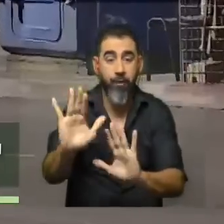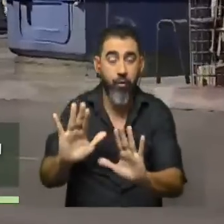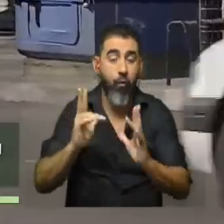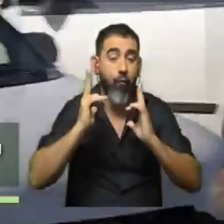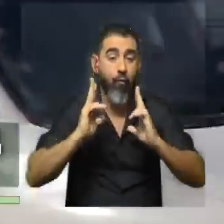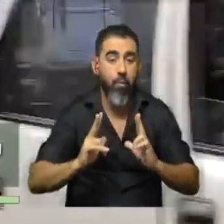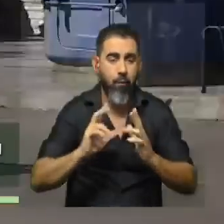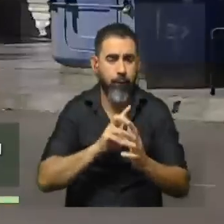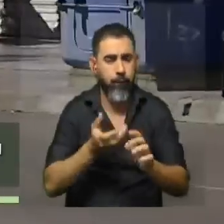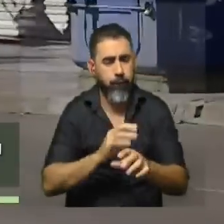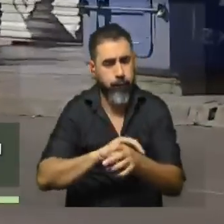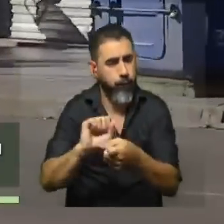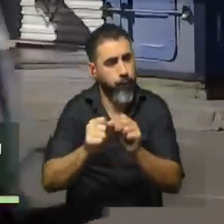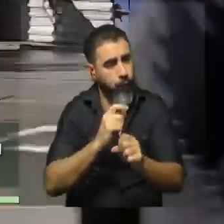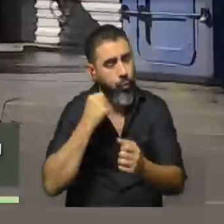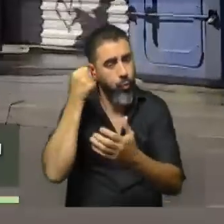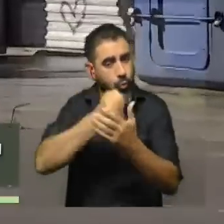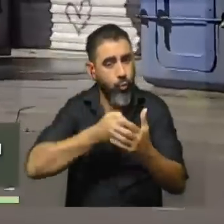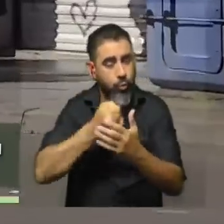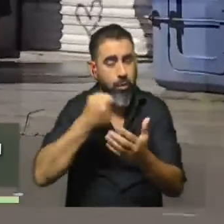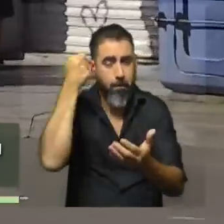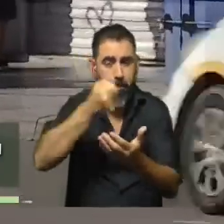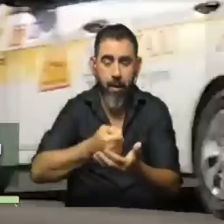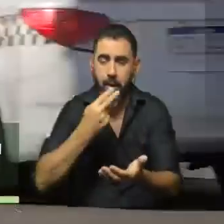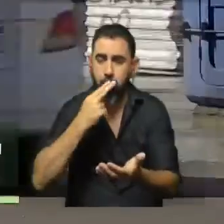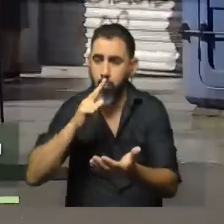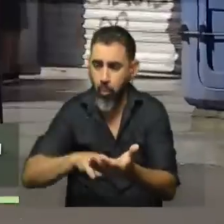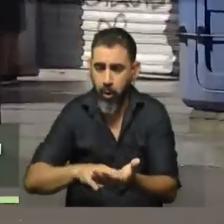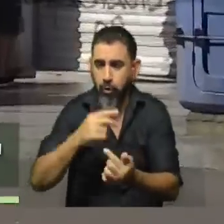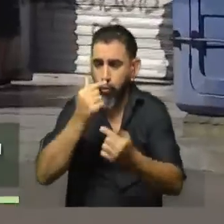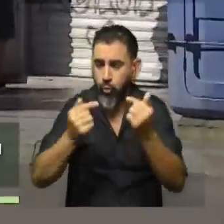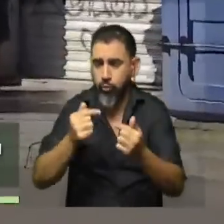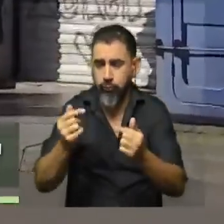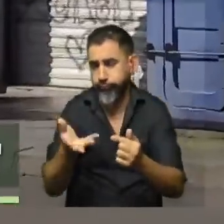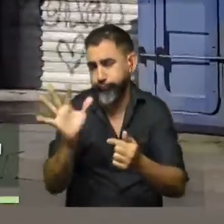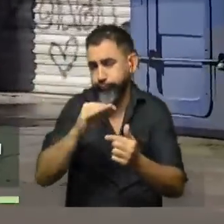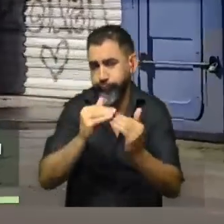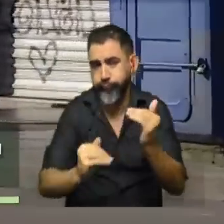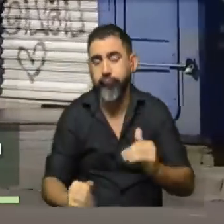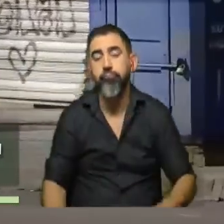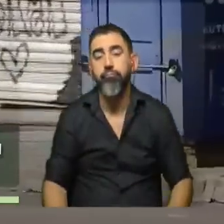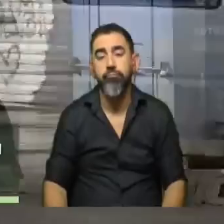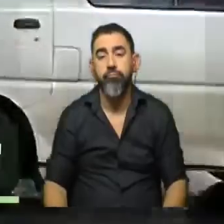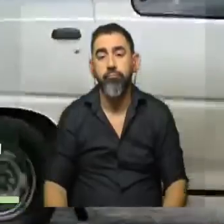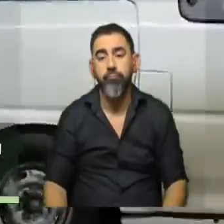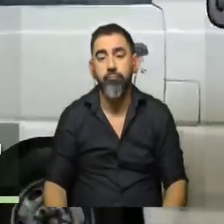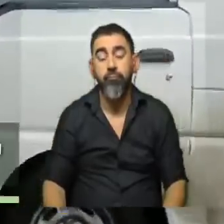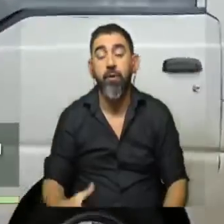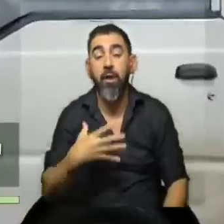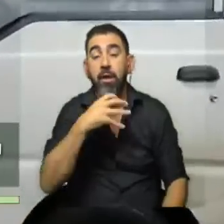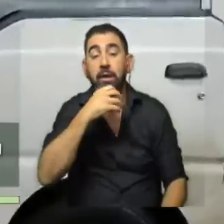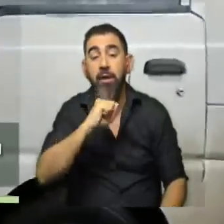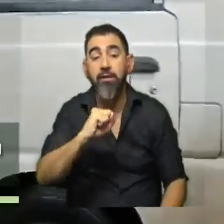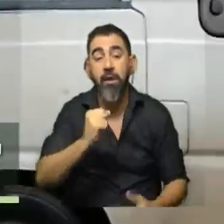formal, que hace un esfuerzo por estar al día con todo lo que se le exige habitualmente, ¿no? Se viene Reyes Magos,